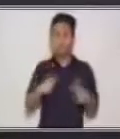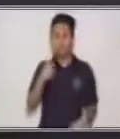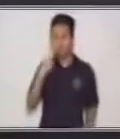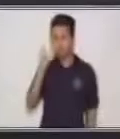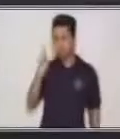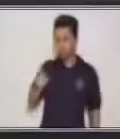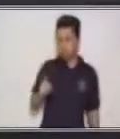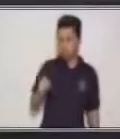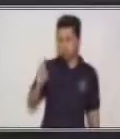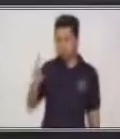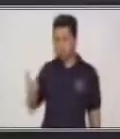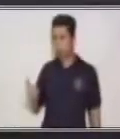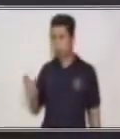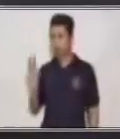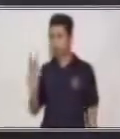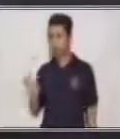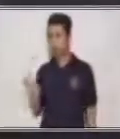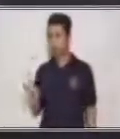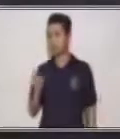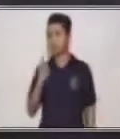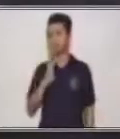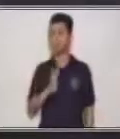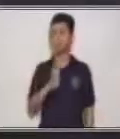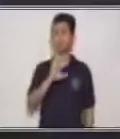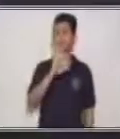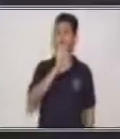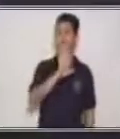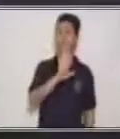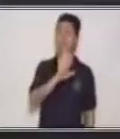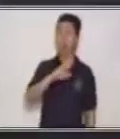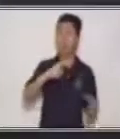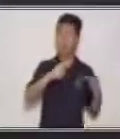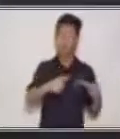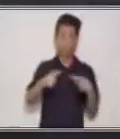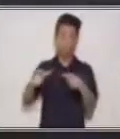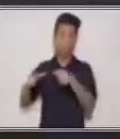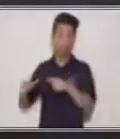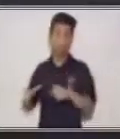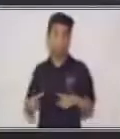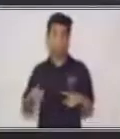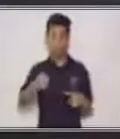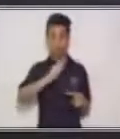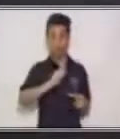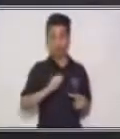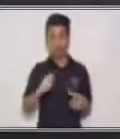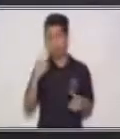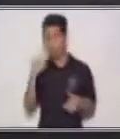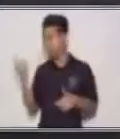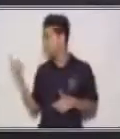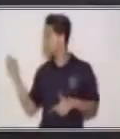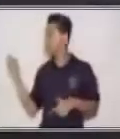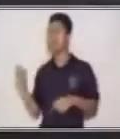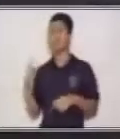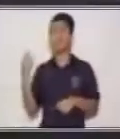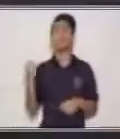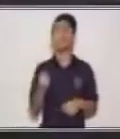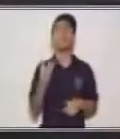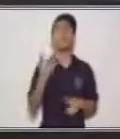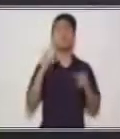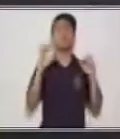dos, tres, cuatro, cinco. ¿Y cuántas personas hay en esa familia?